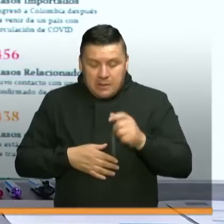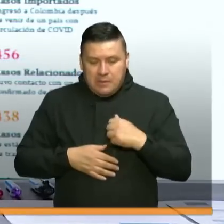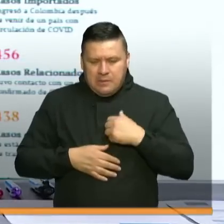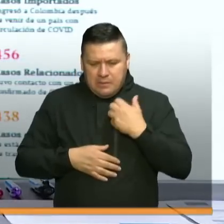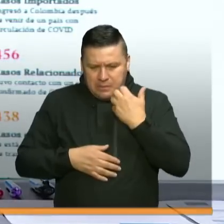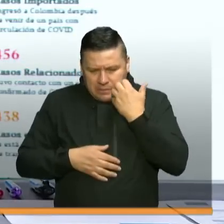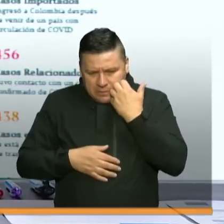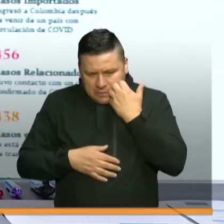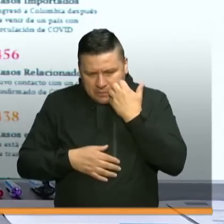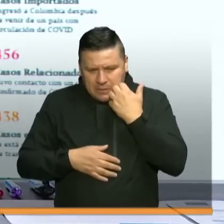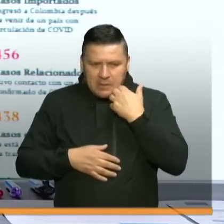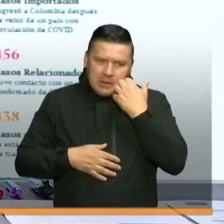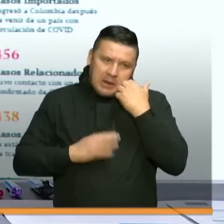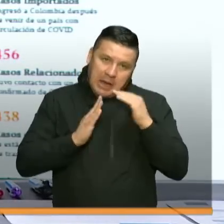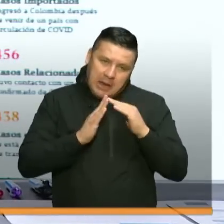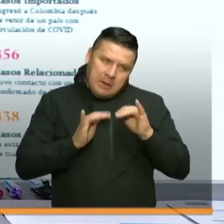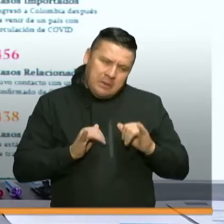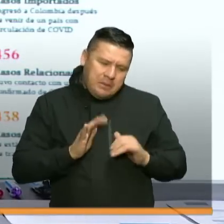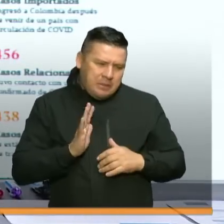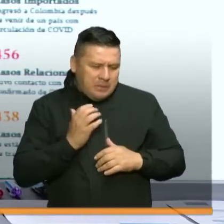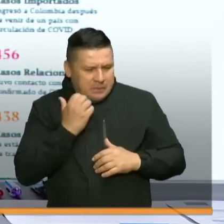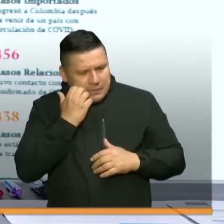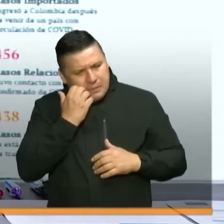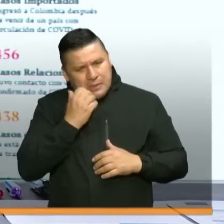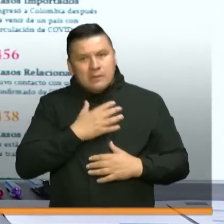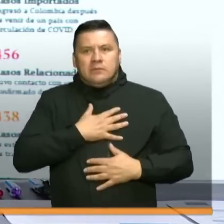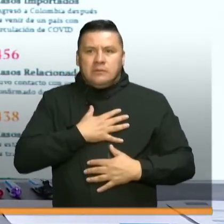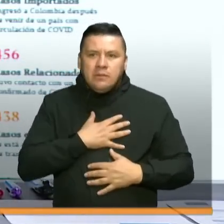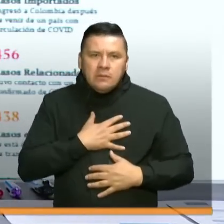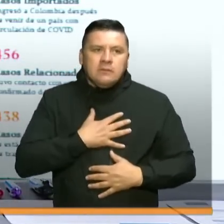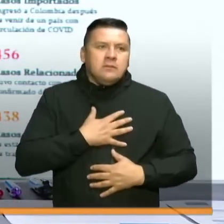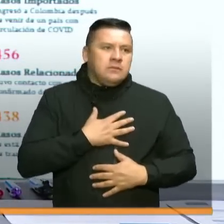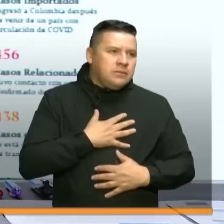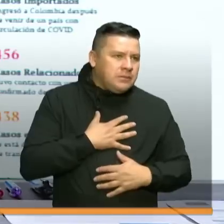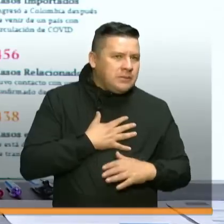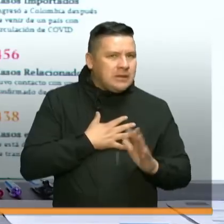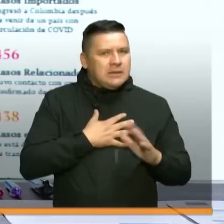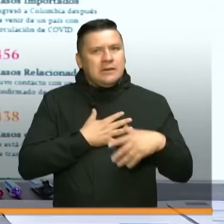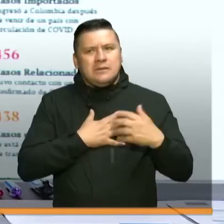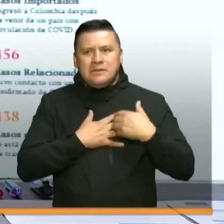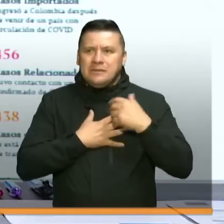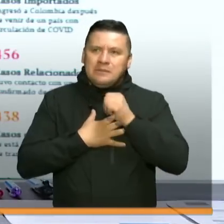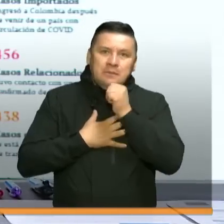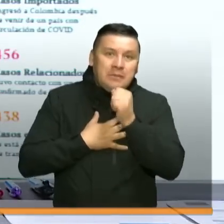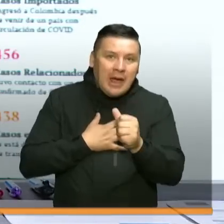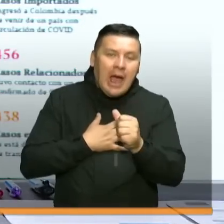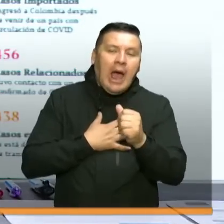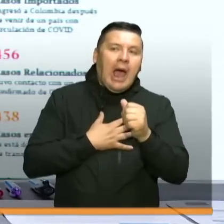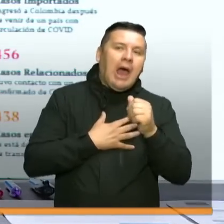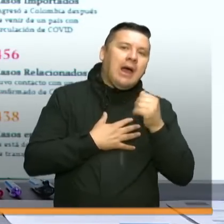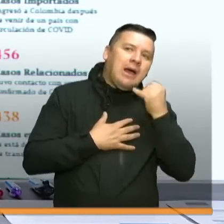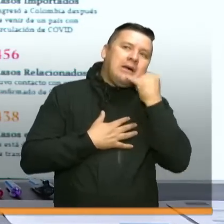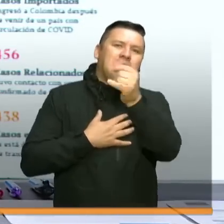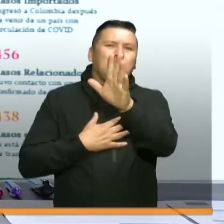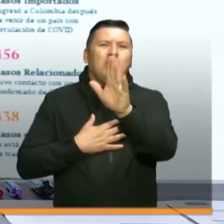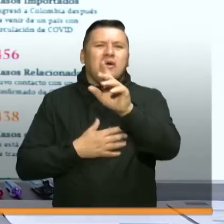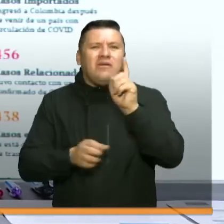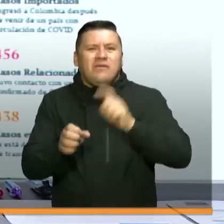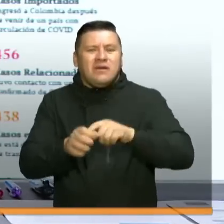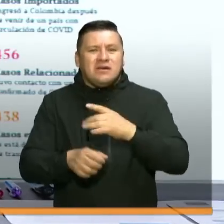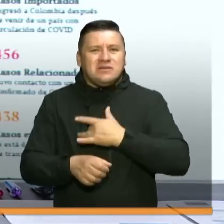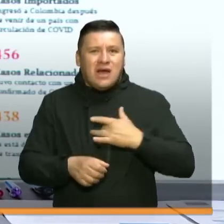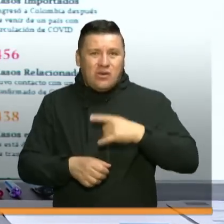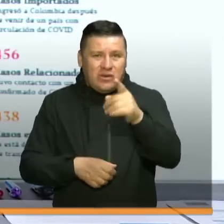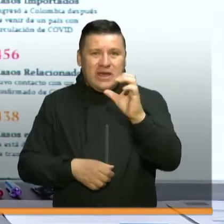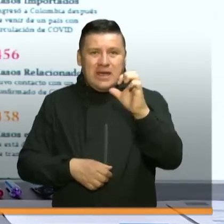síntomas donde ya ve afectada su condición respiratoria, lo importante en este momento es ponerse en contacto con su EPS y